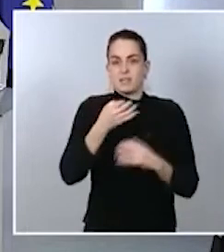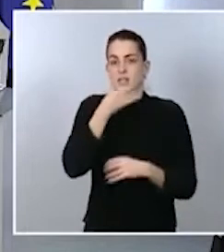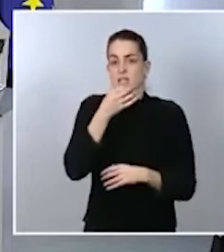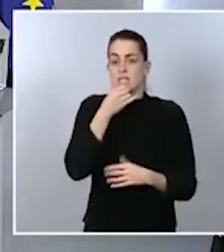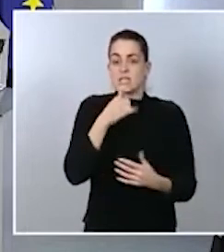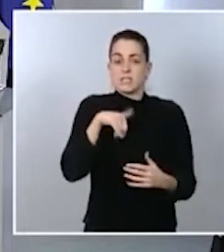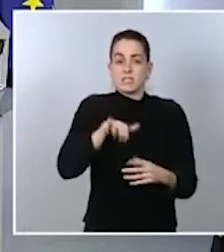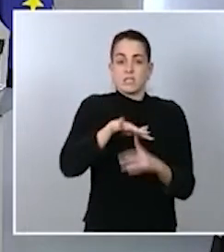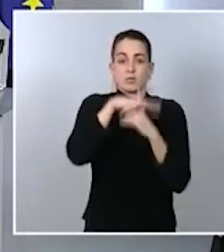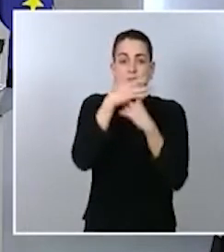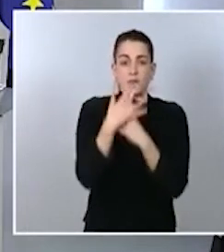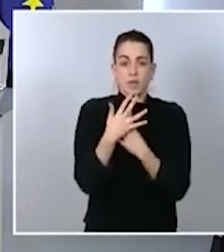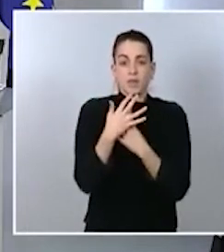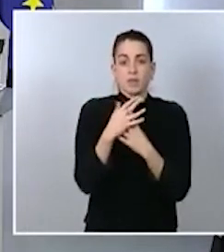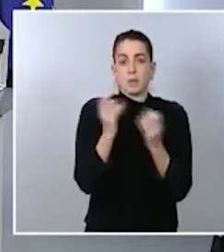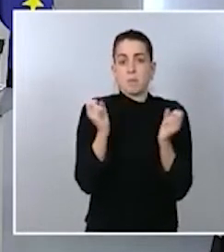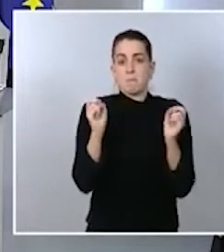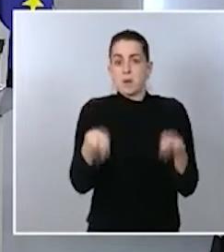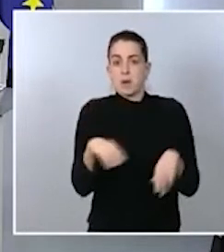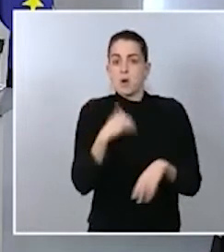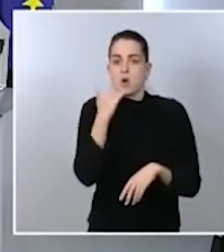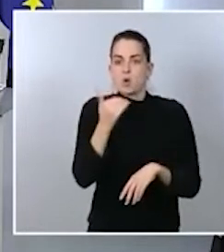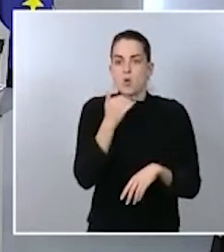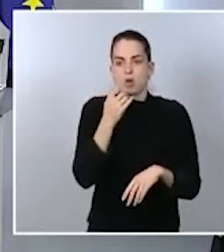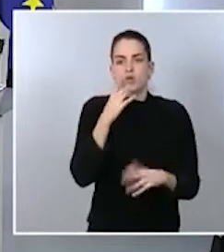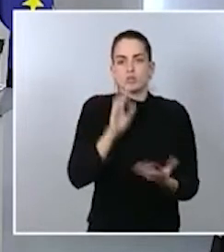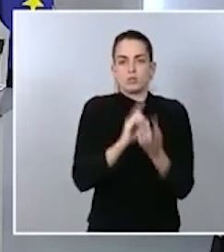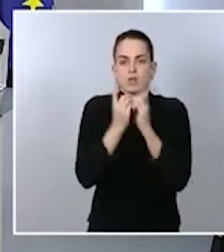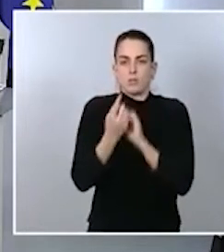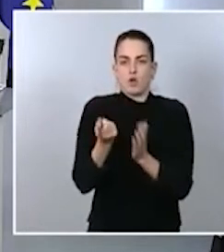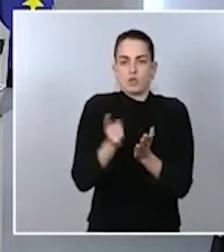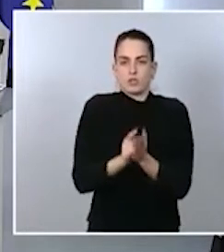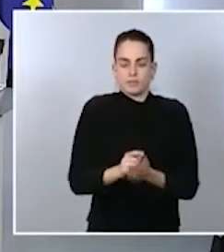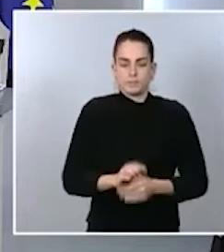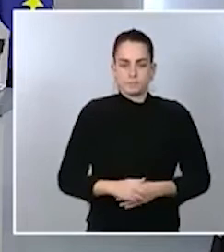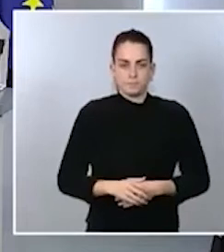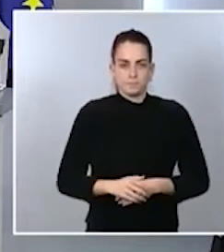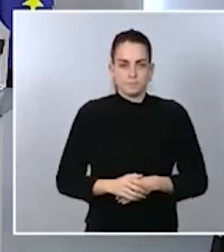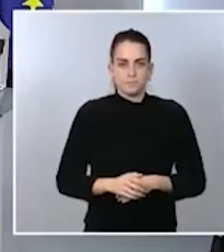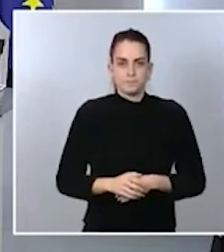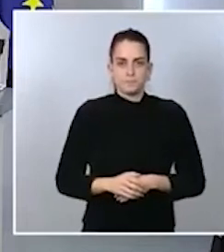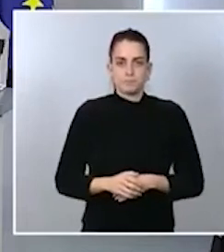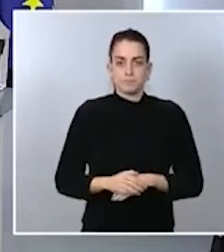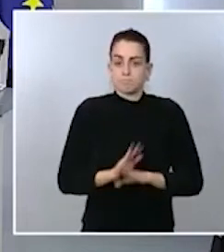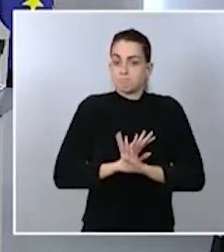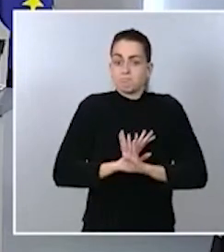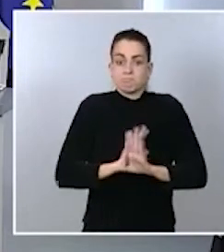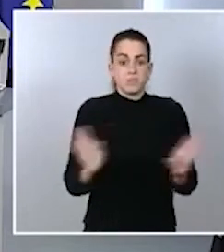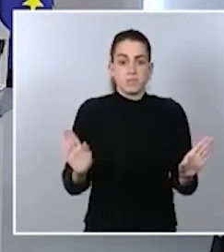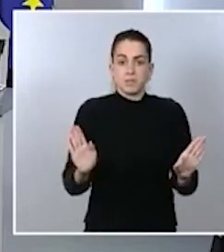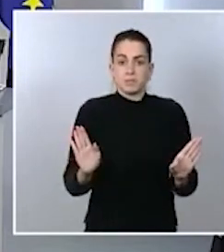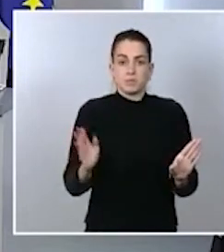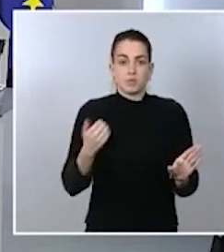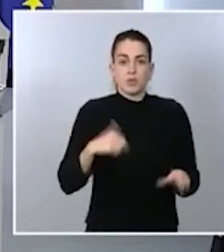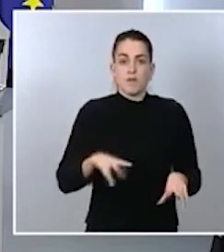en este caso por parte del ministerio de sanidad y ahí lo dejaría a espera de sus preguntas y comentarios y comentarios